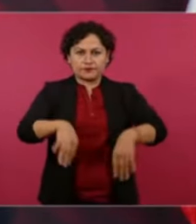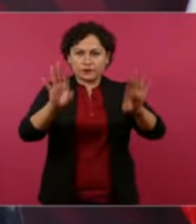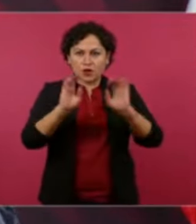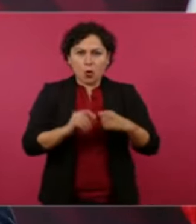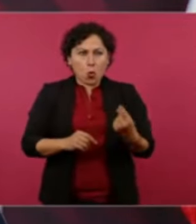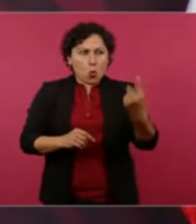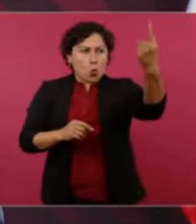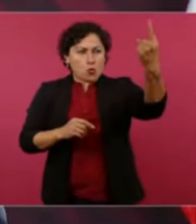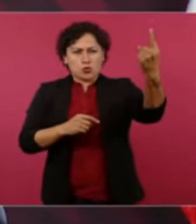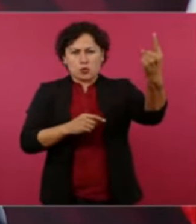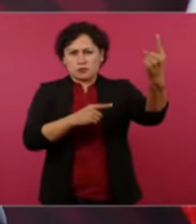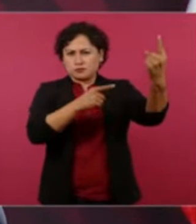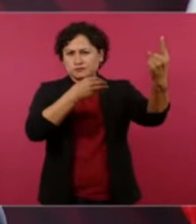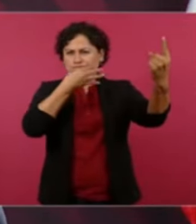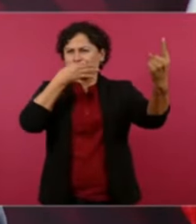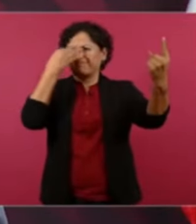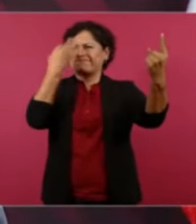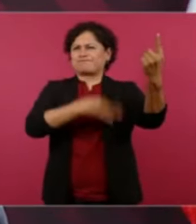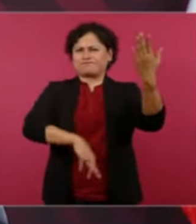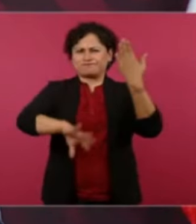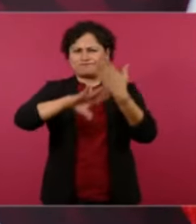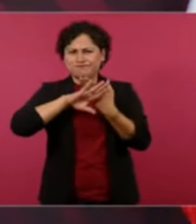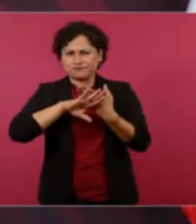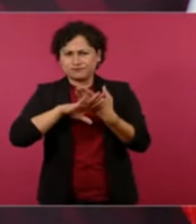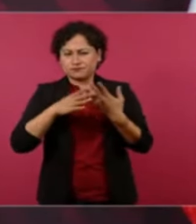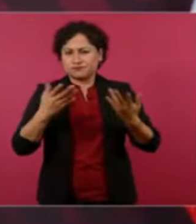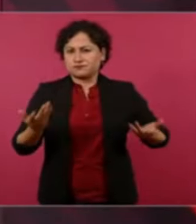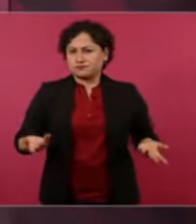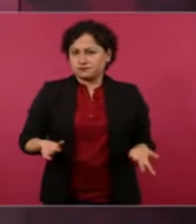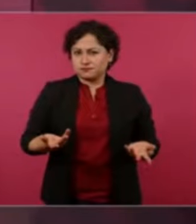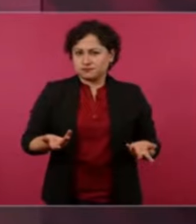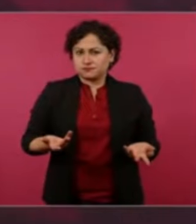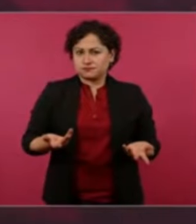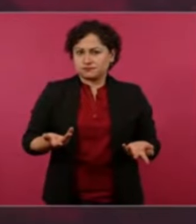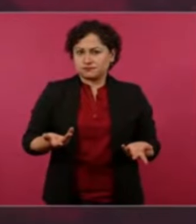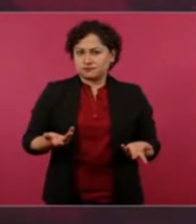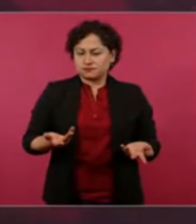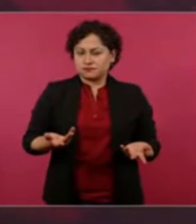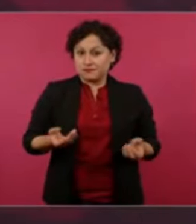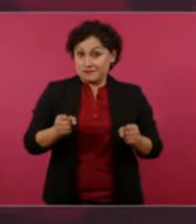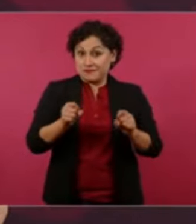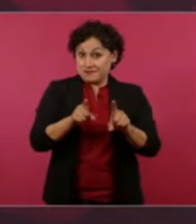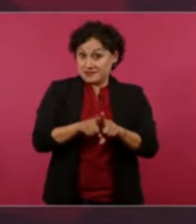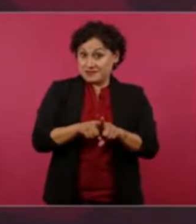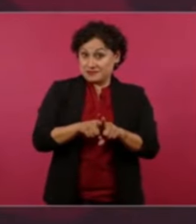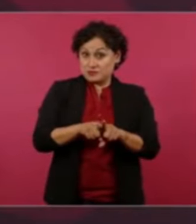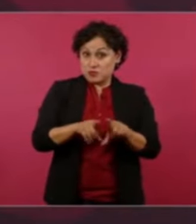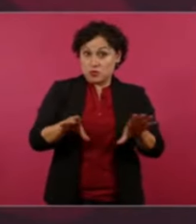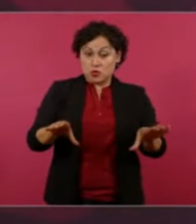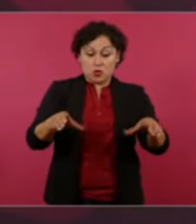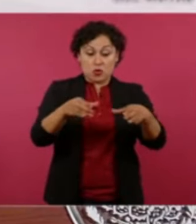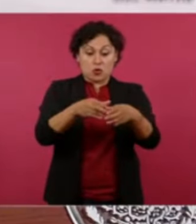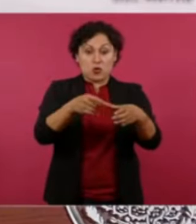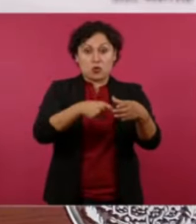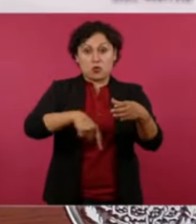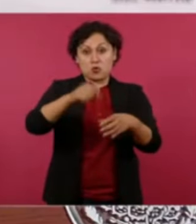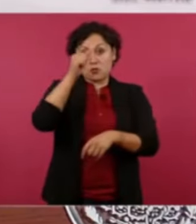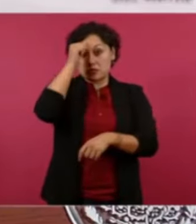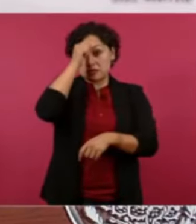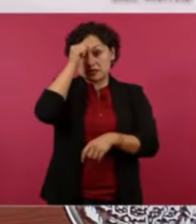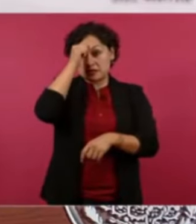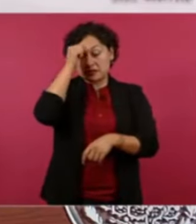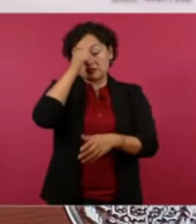un sacerdote va a insultarme